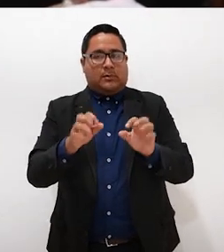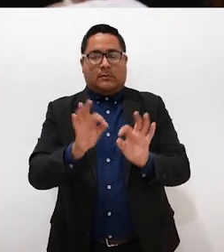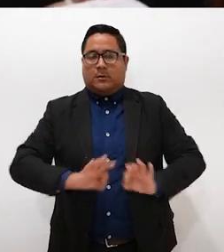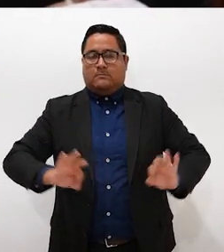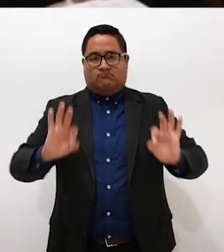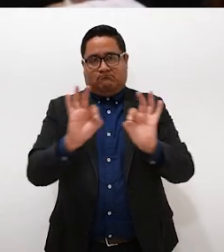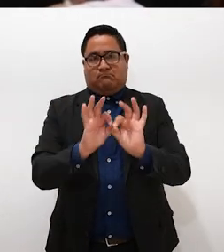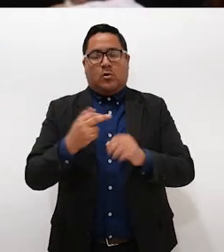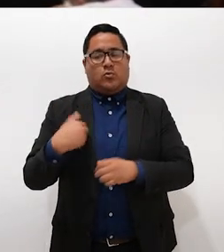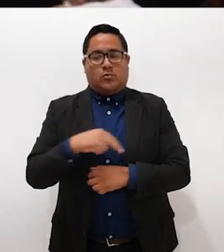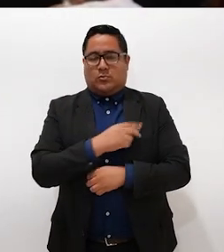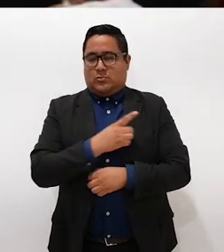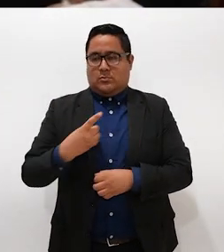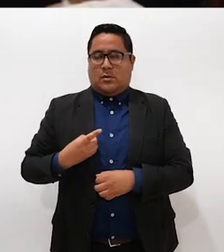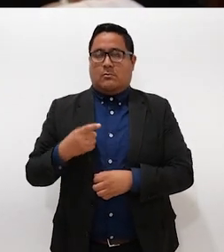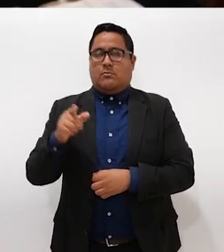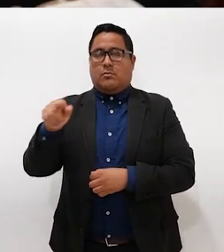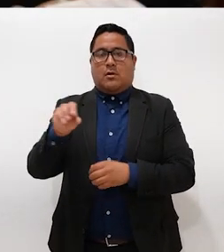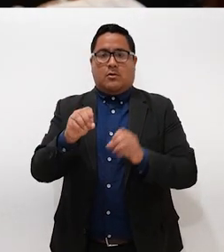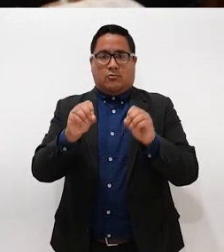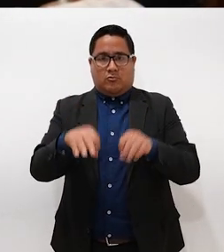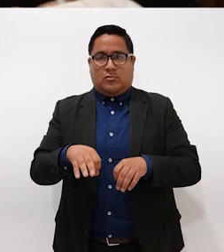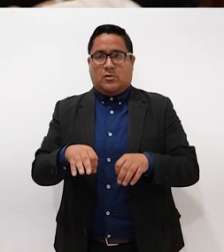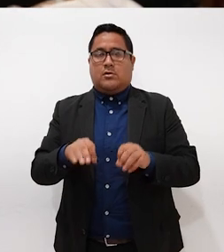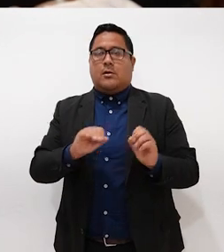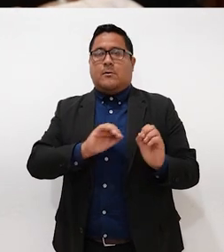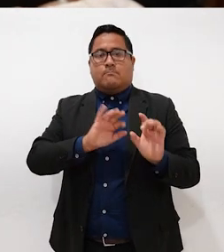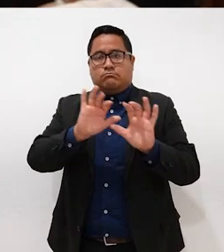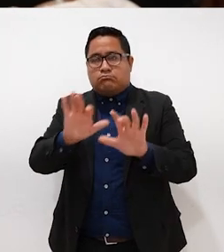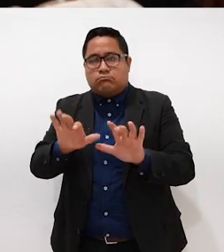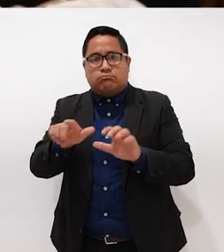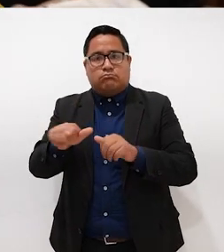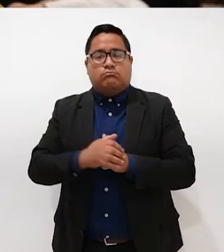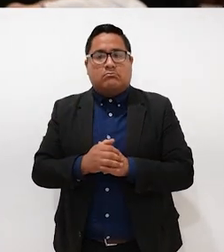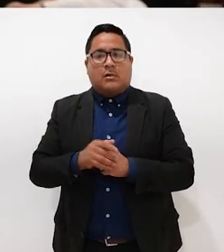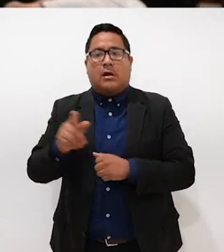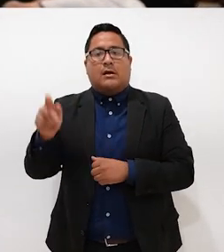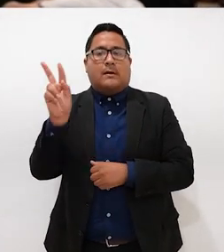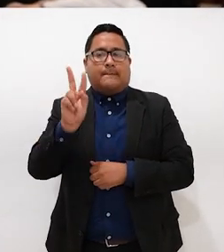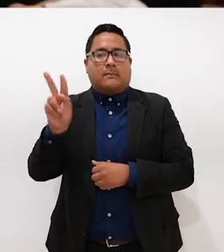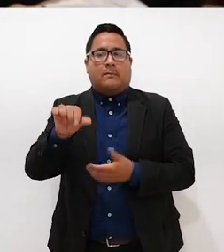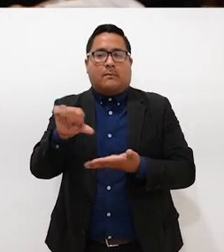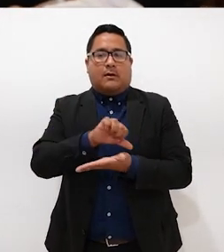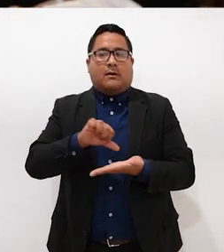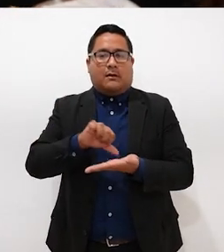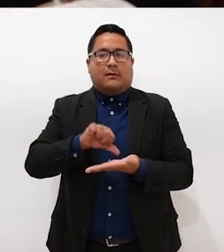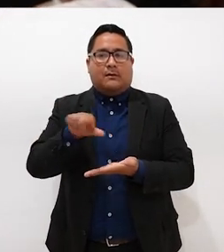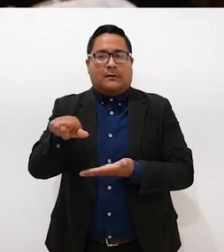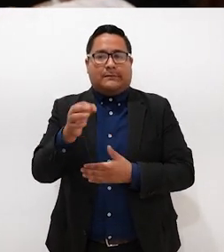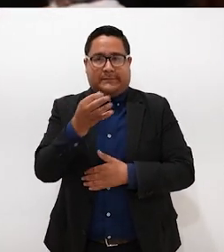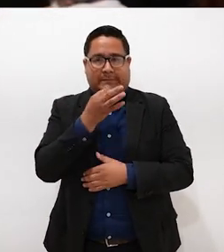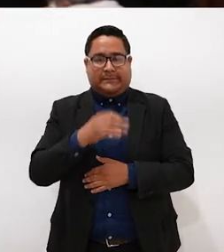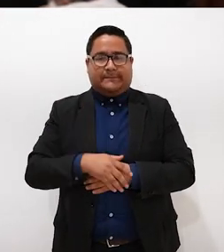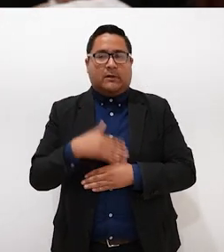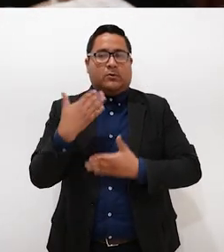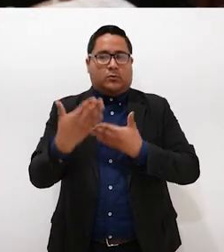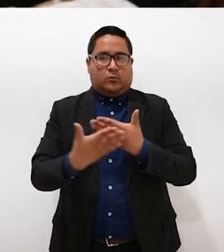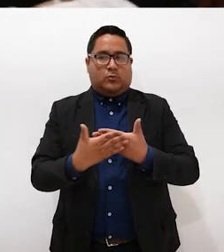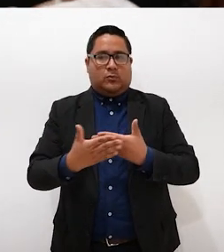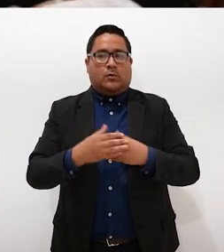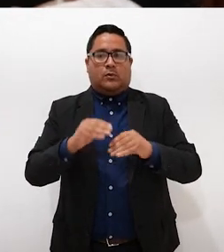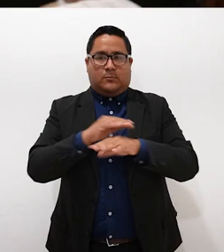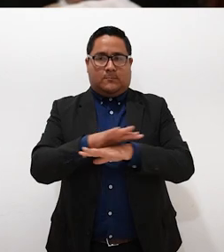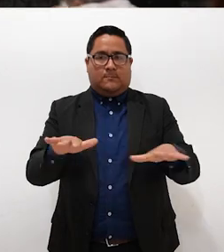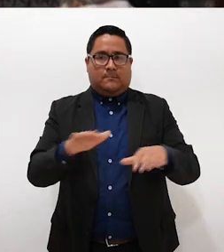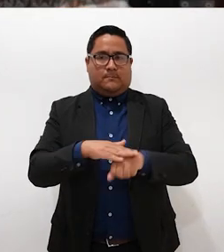importante y la verdad pues hay que acercarse a esta oficina. Está ahí en Vizcaíno, por la colonia Centro, ahí está la oficina. Próximamente